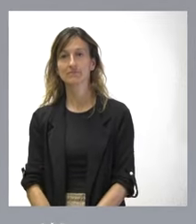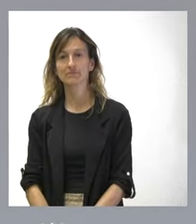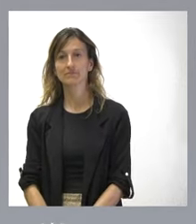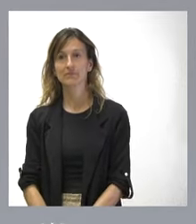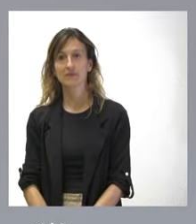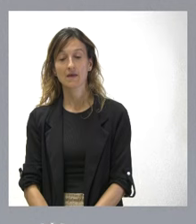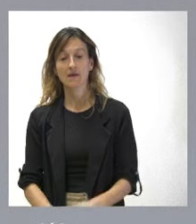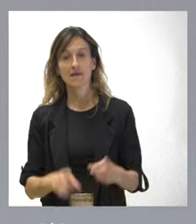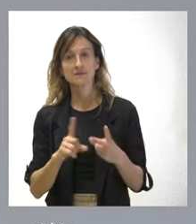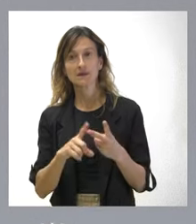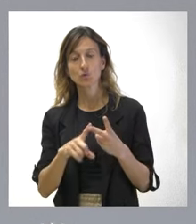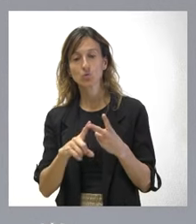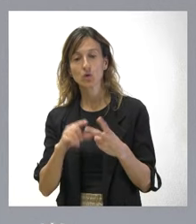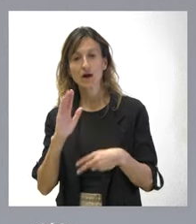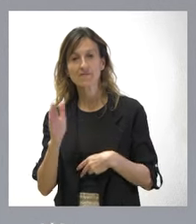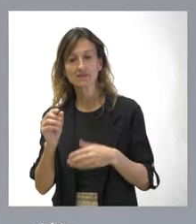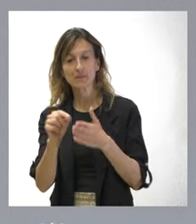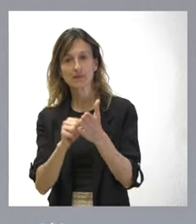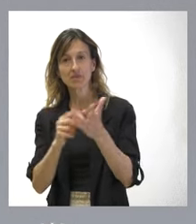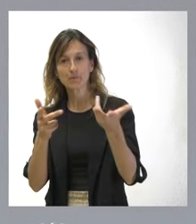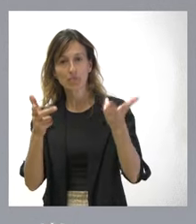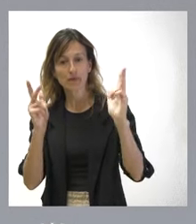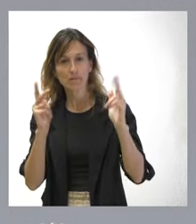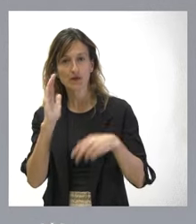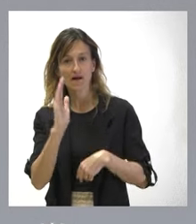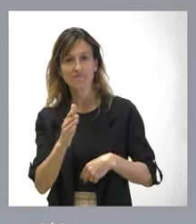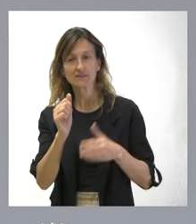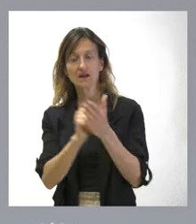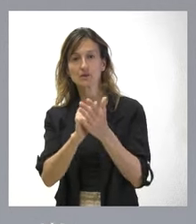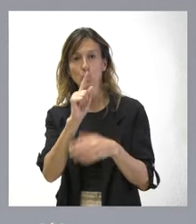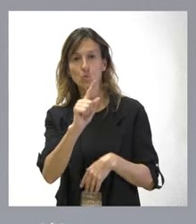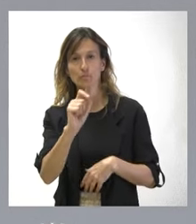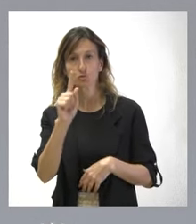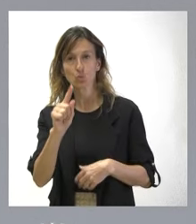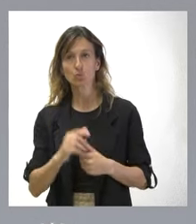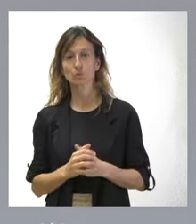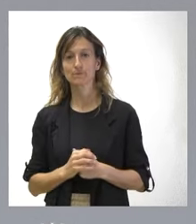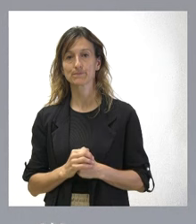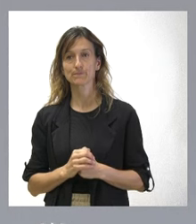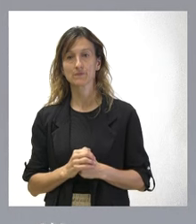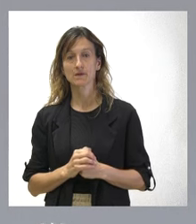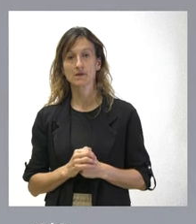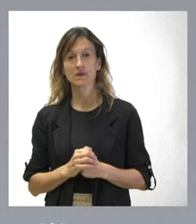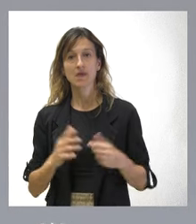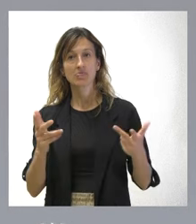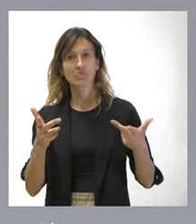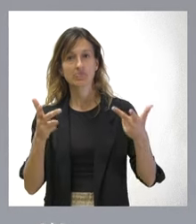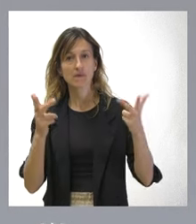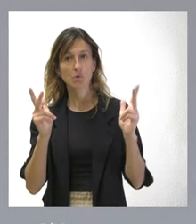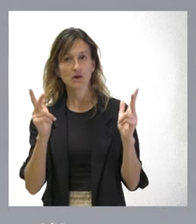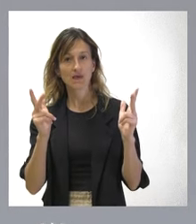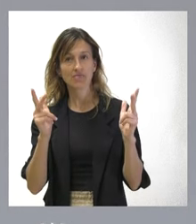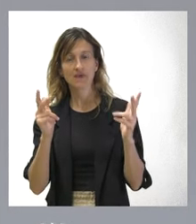ley de amnistía vulnera el principio democrático, también previsto en el artículo 1.1. La democracia no existe